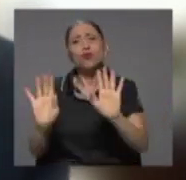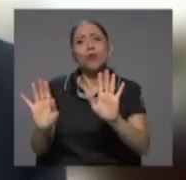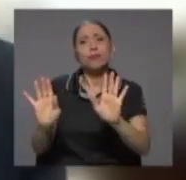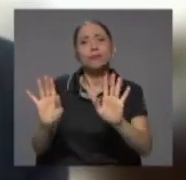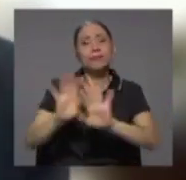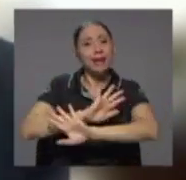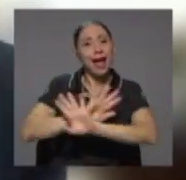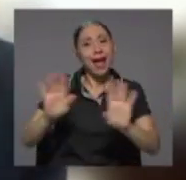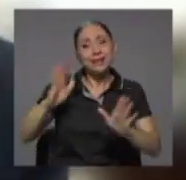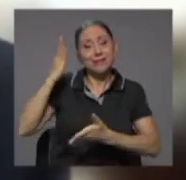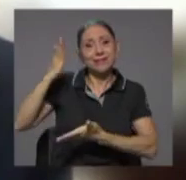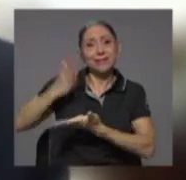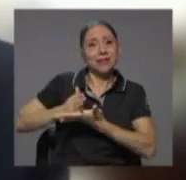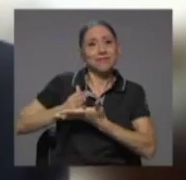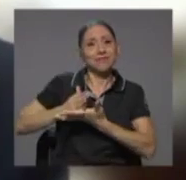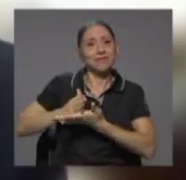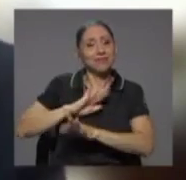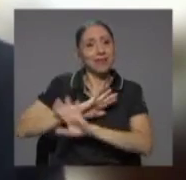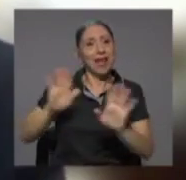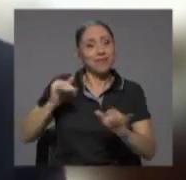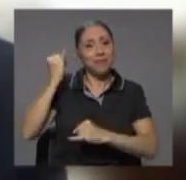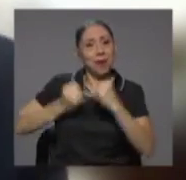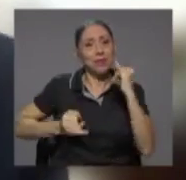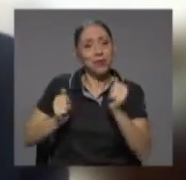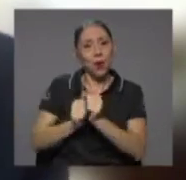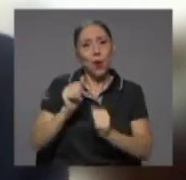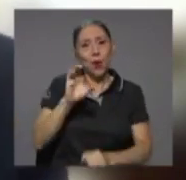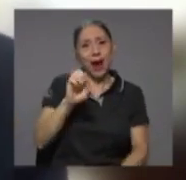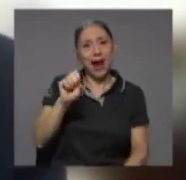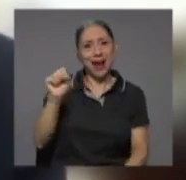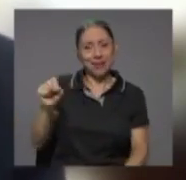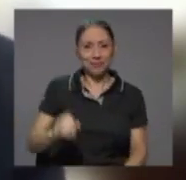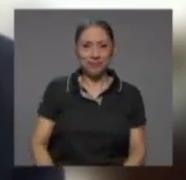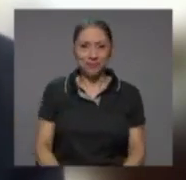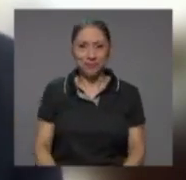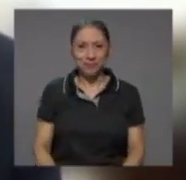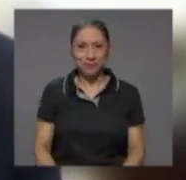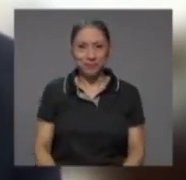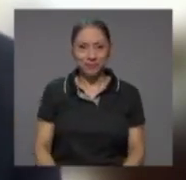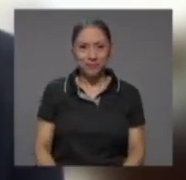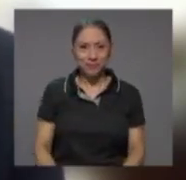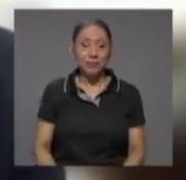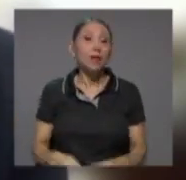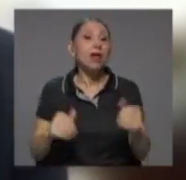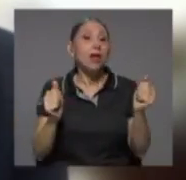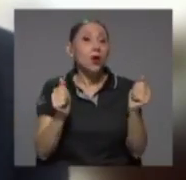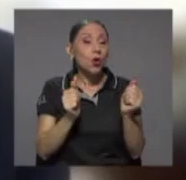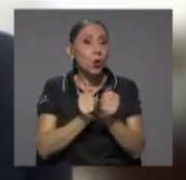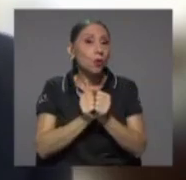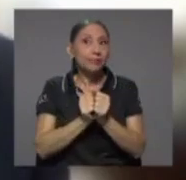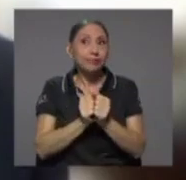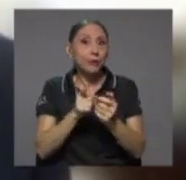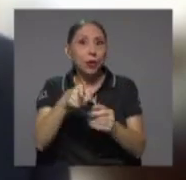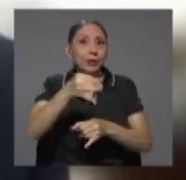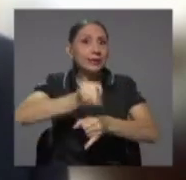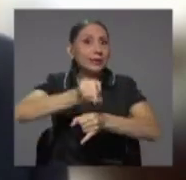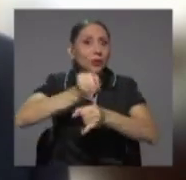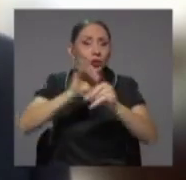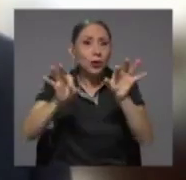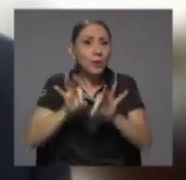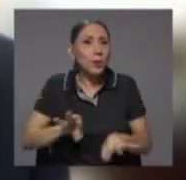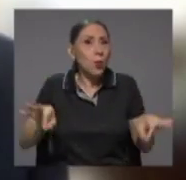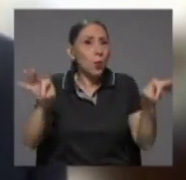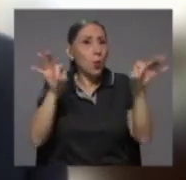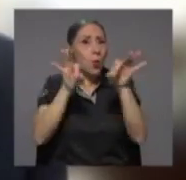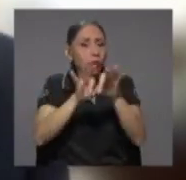llegaba mi paso por la caja. Fue una institución, un paso y una institución importantísima, como